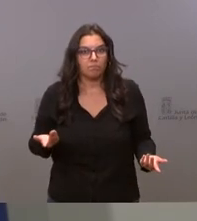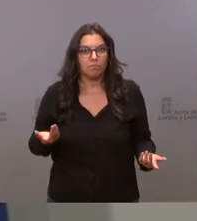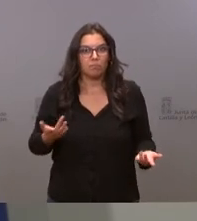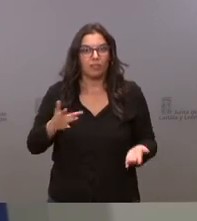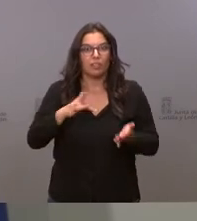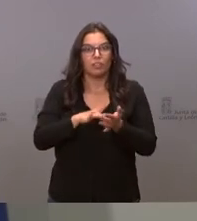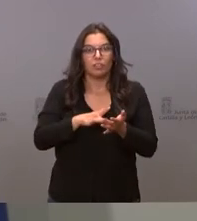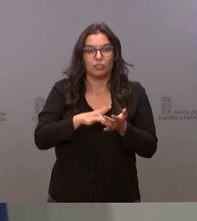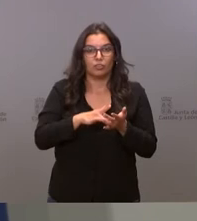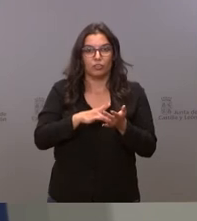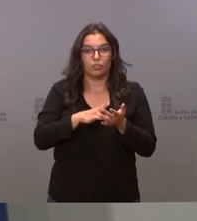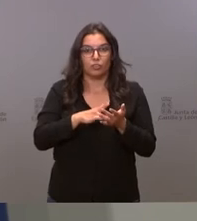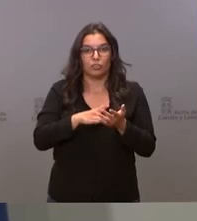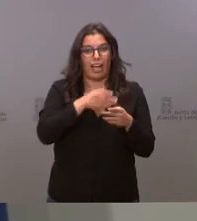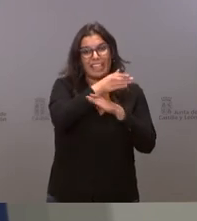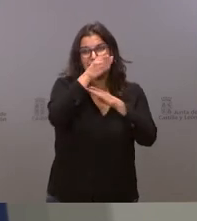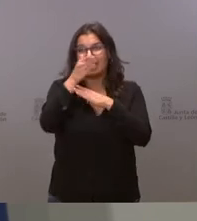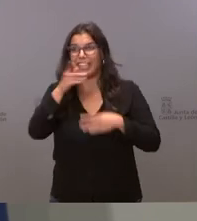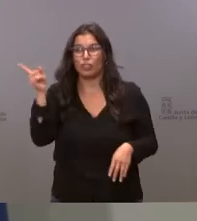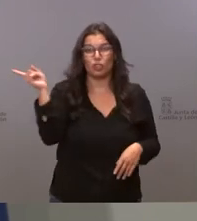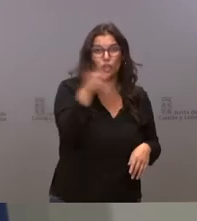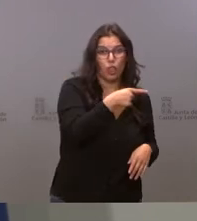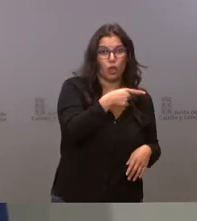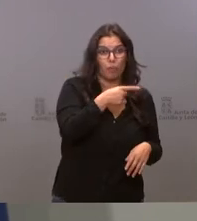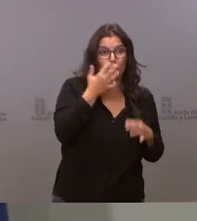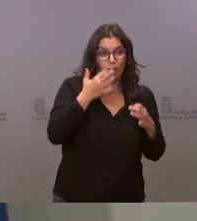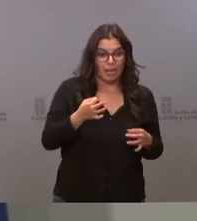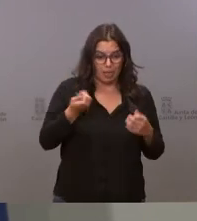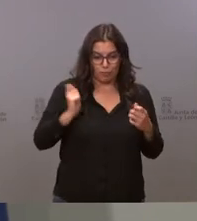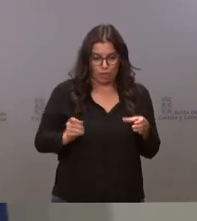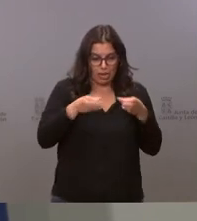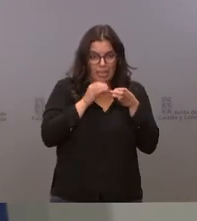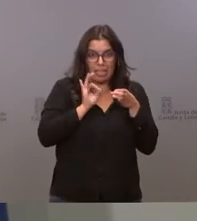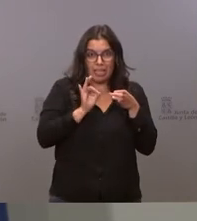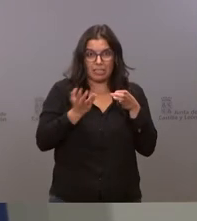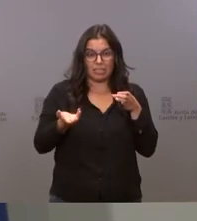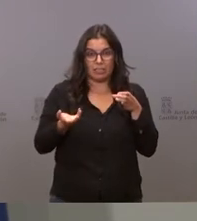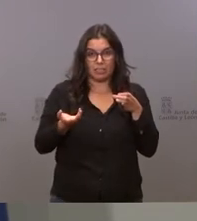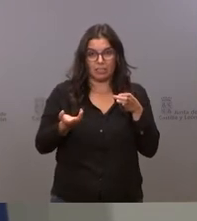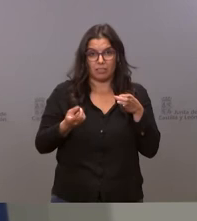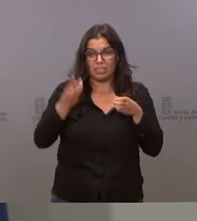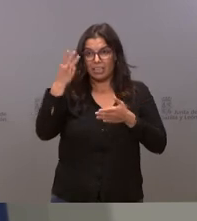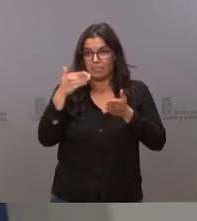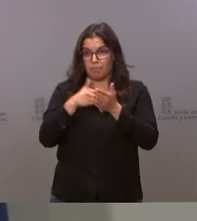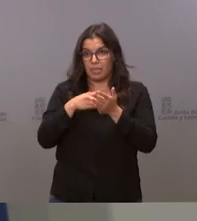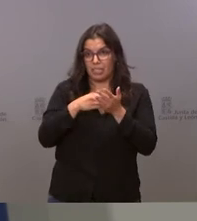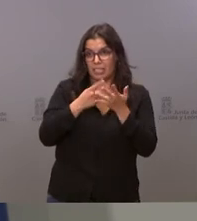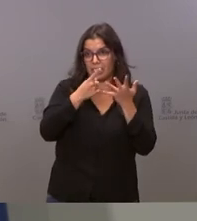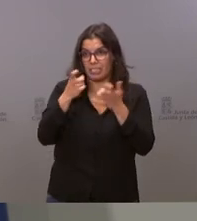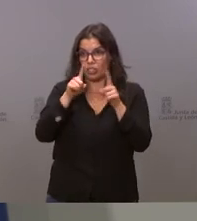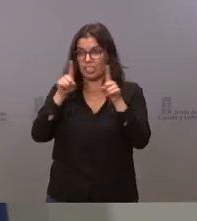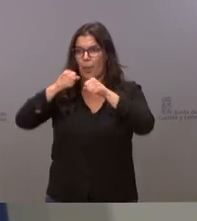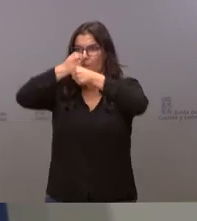multiplicación de los panes y los peces y que haya unos señores que estén en unos consultorios 3.666 se les necesite o no